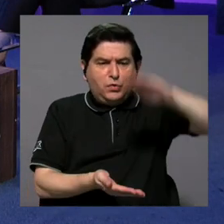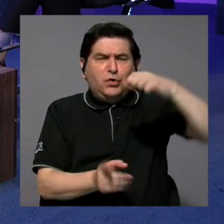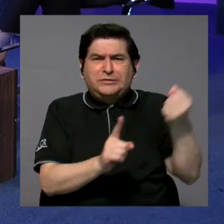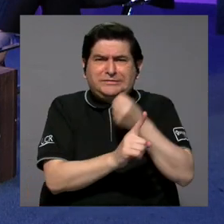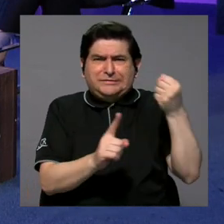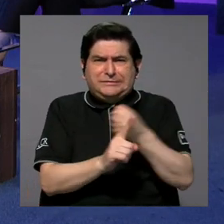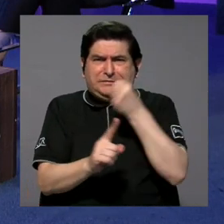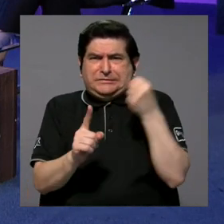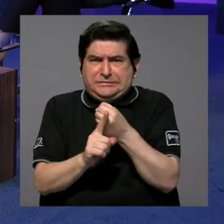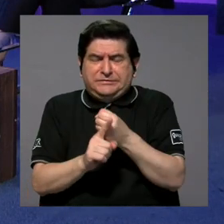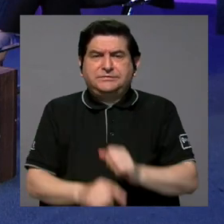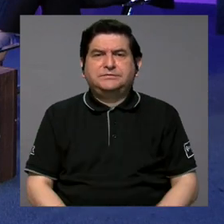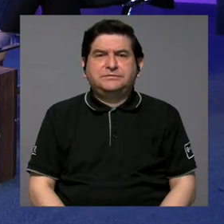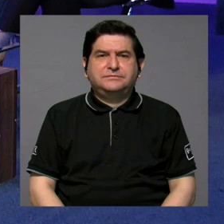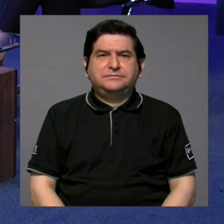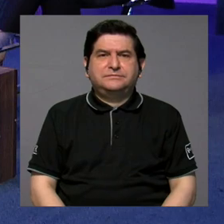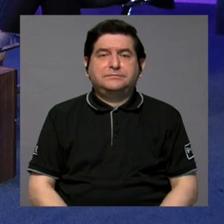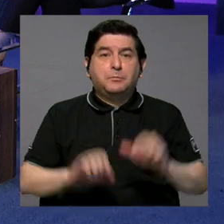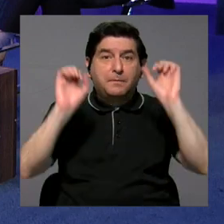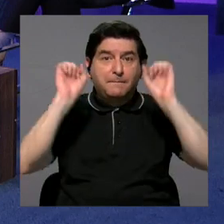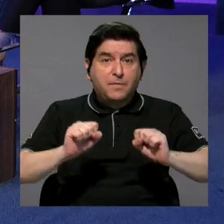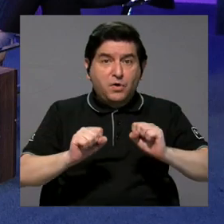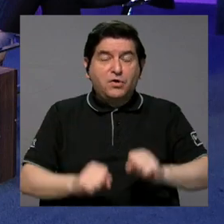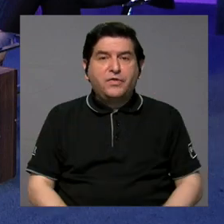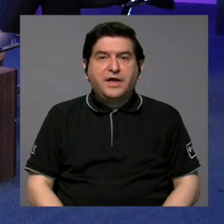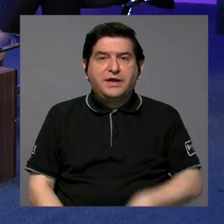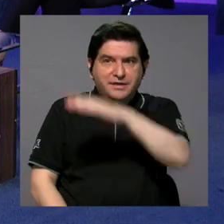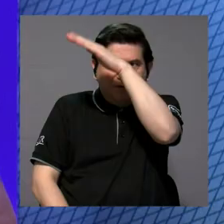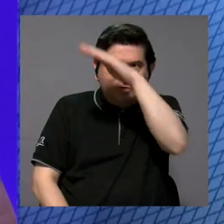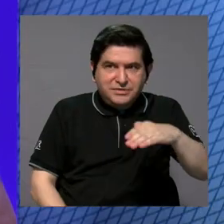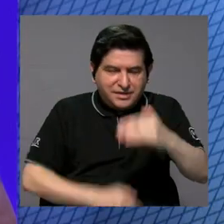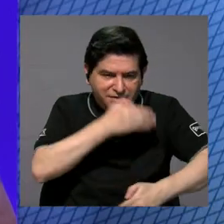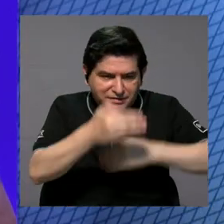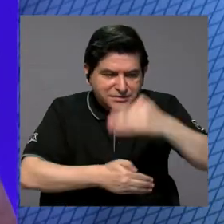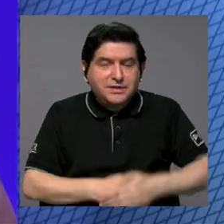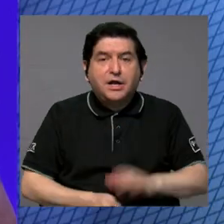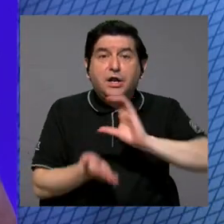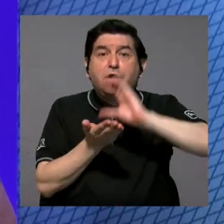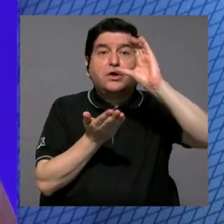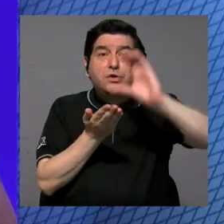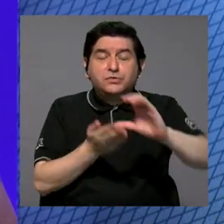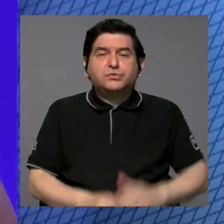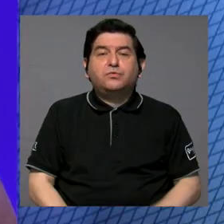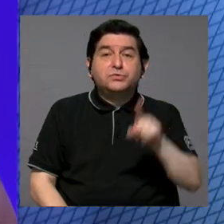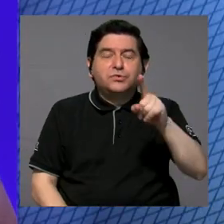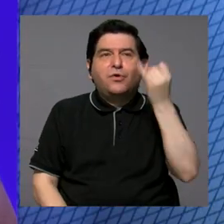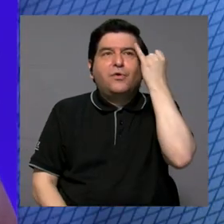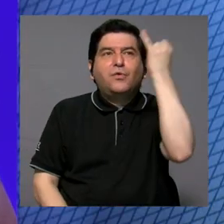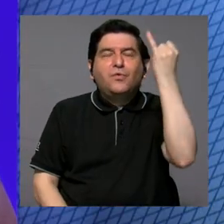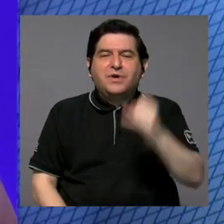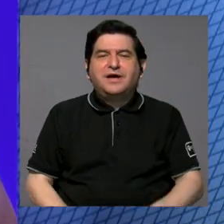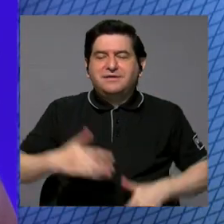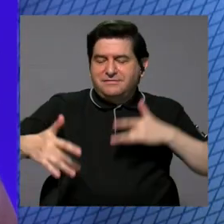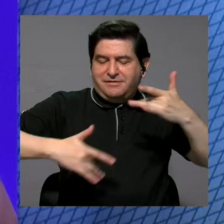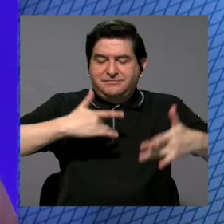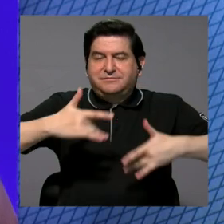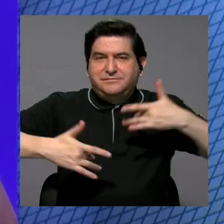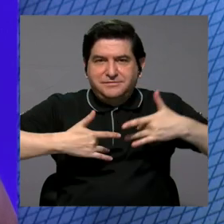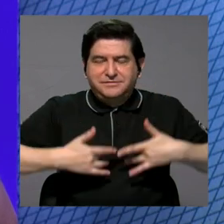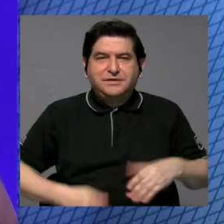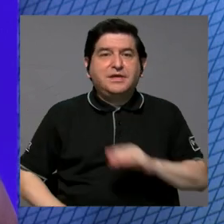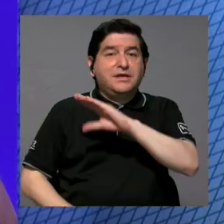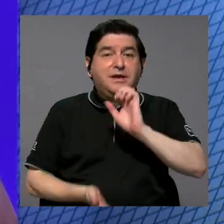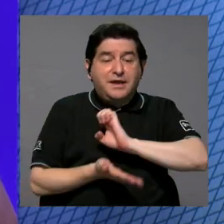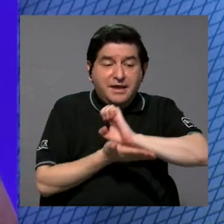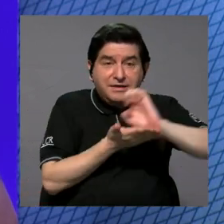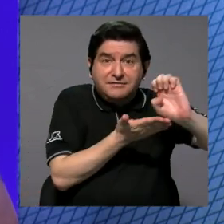violencia y entonces lograr a partir de la transversalización que los cursos también tengan un sentido de sensibilizar y de